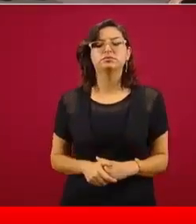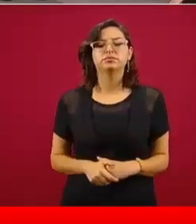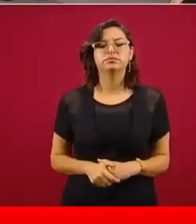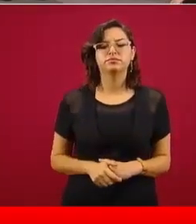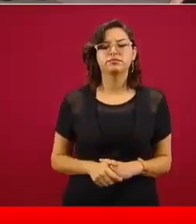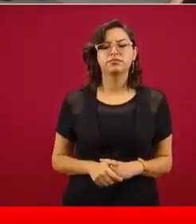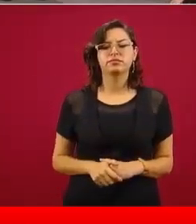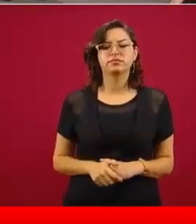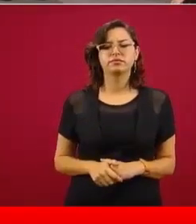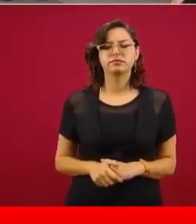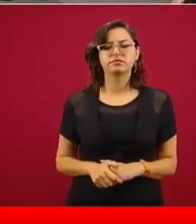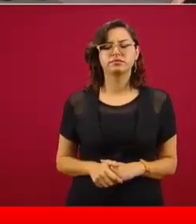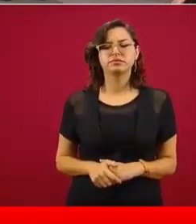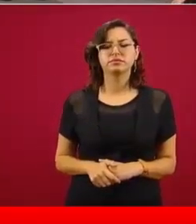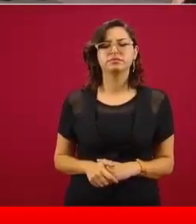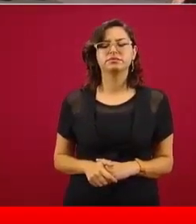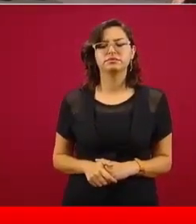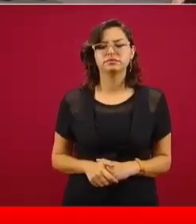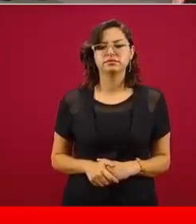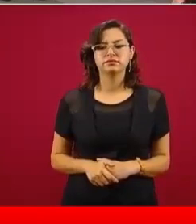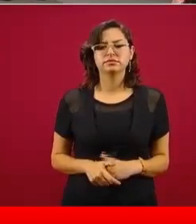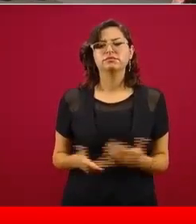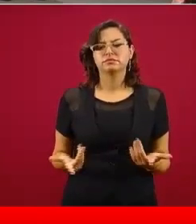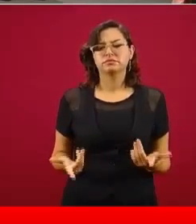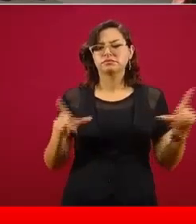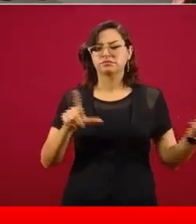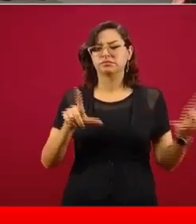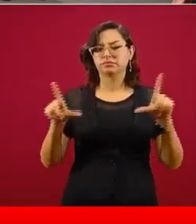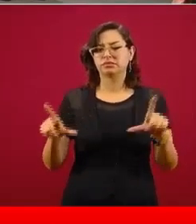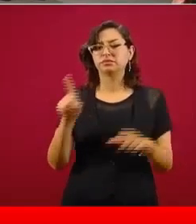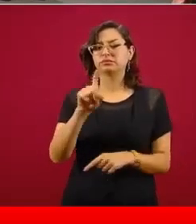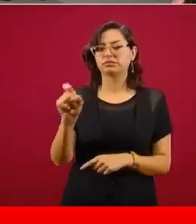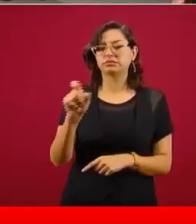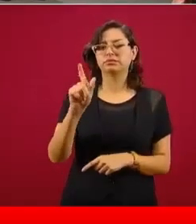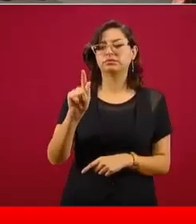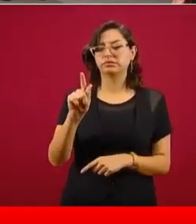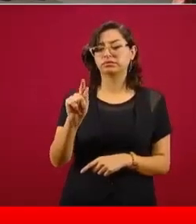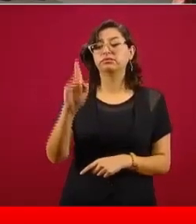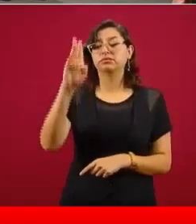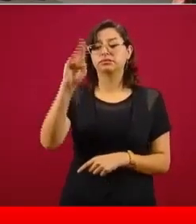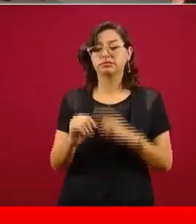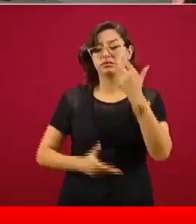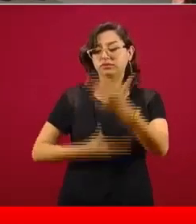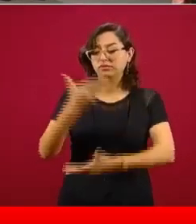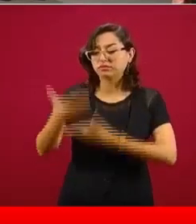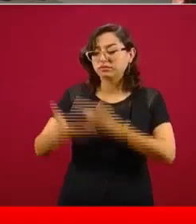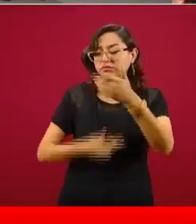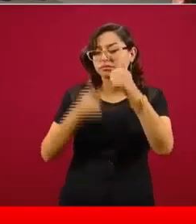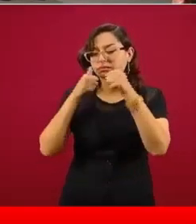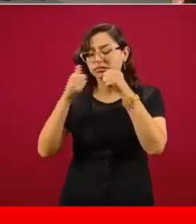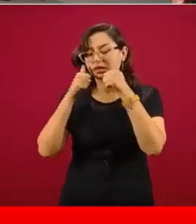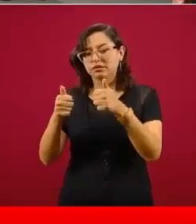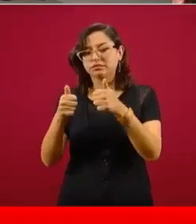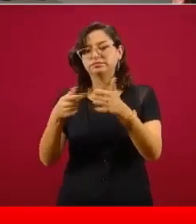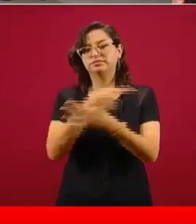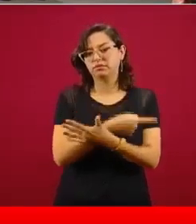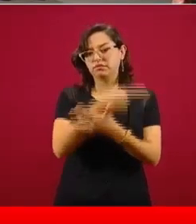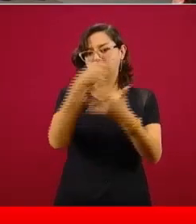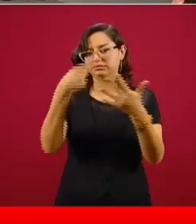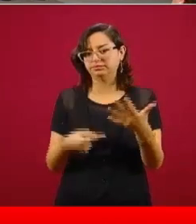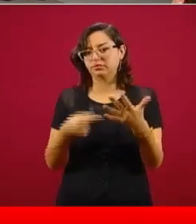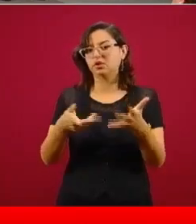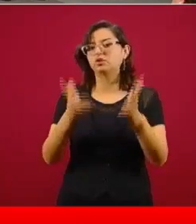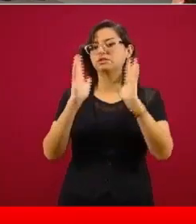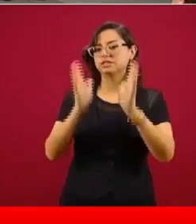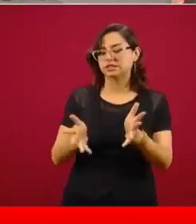Estos han sido ya los servicios que han sido atendidos de los 179 que comentábamos, de los 159,